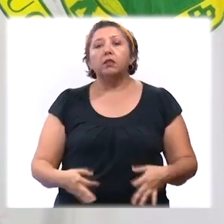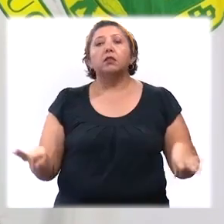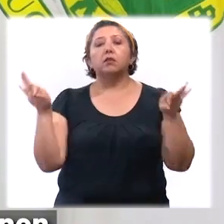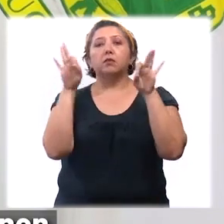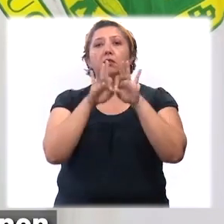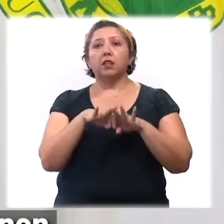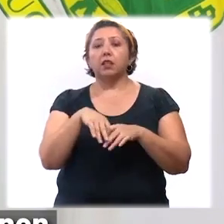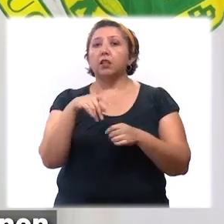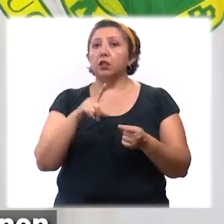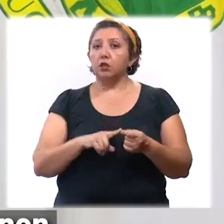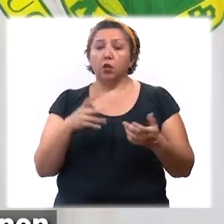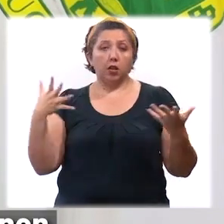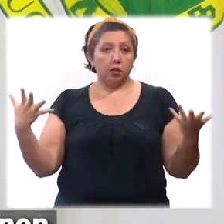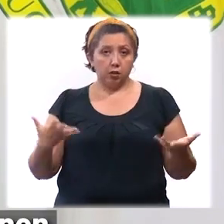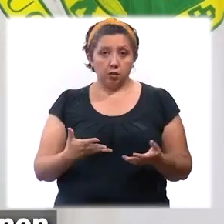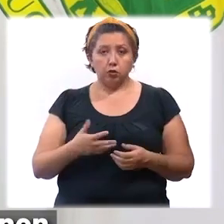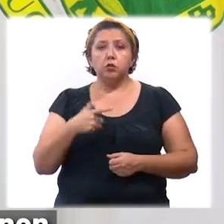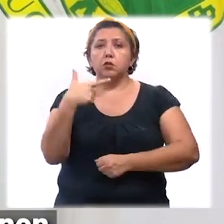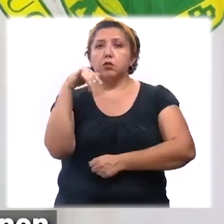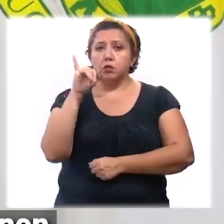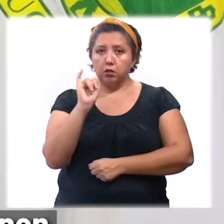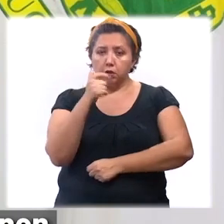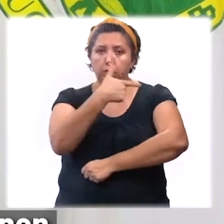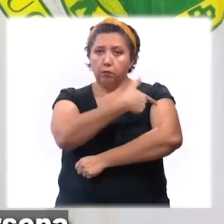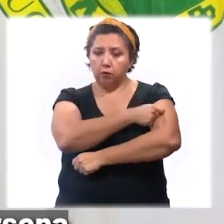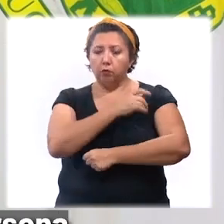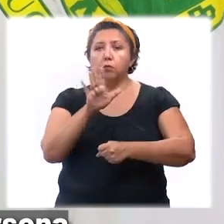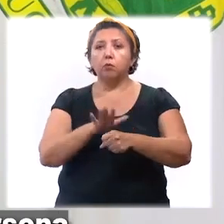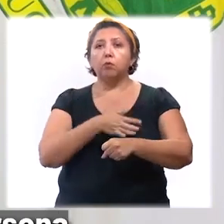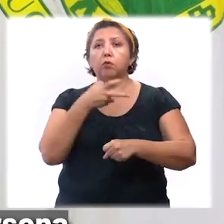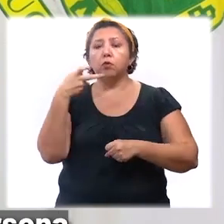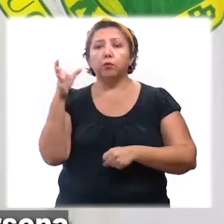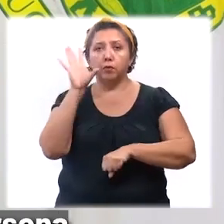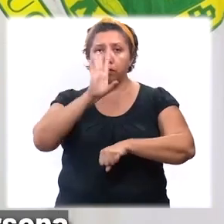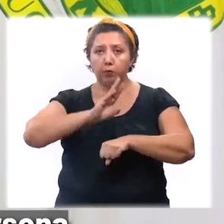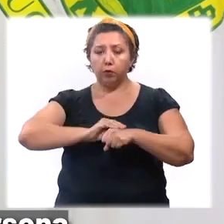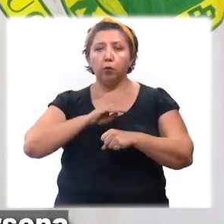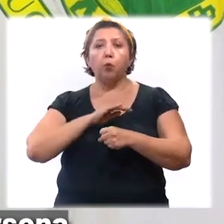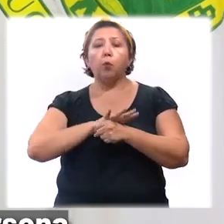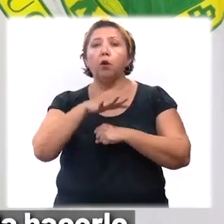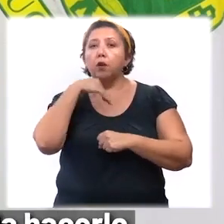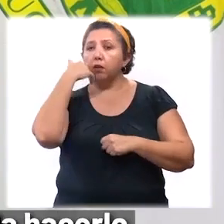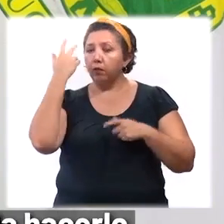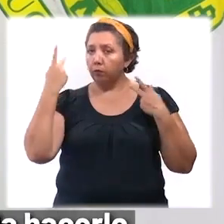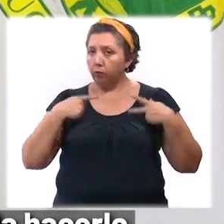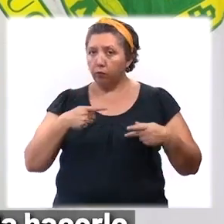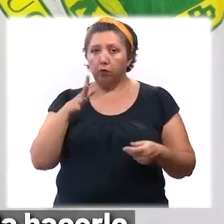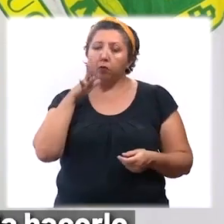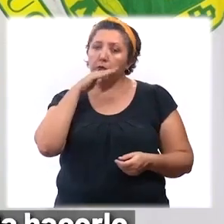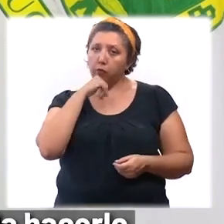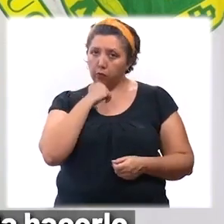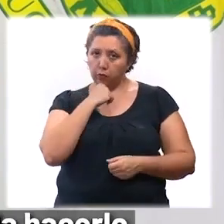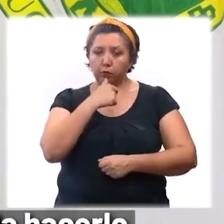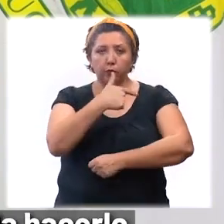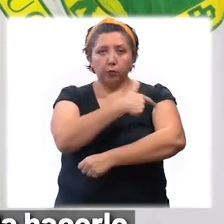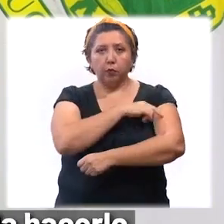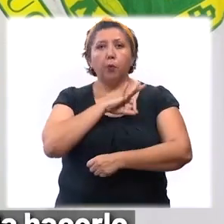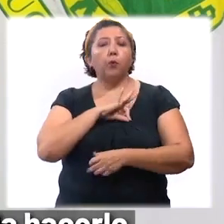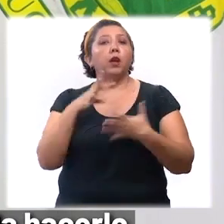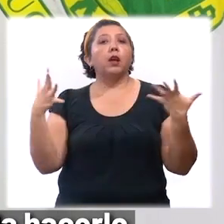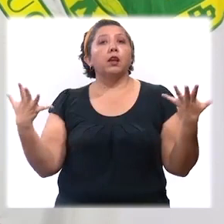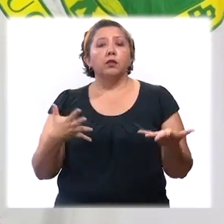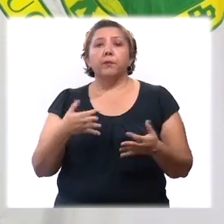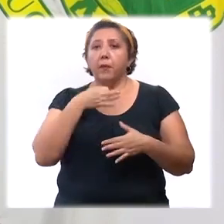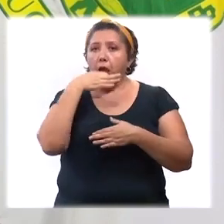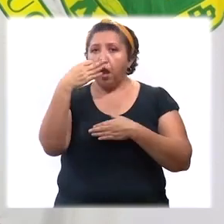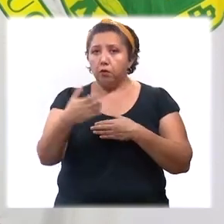fundamental que quienes no lo hayan hecho se vacunen. Por ello, para permitir que cualquier persona que no haya podido aplicarse la vacuna pueda